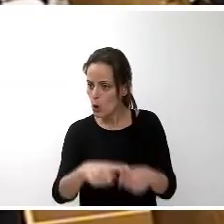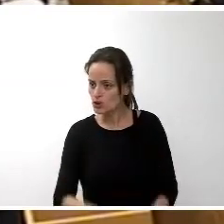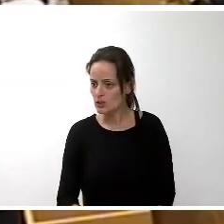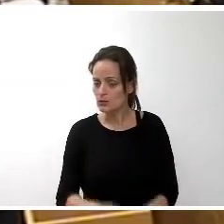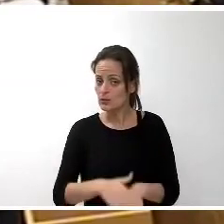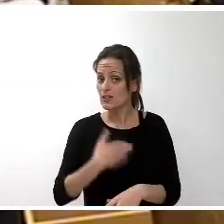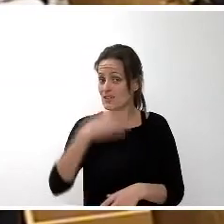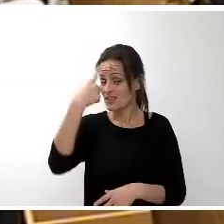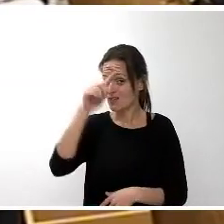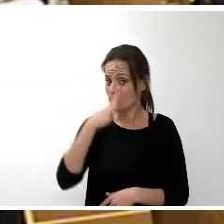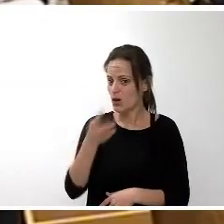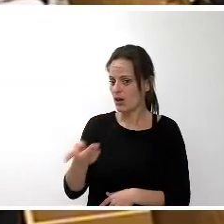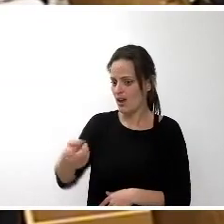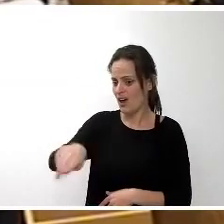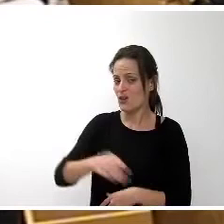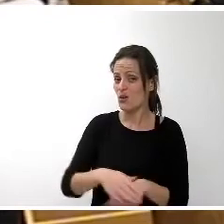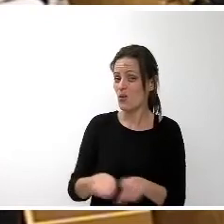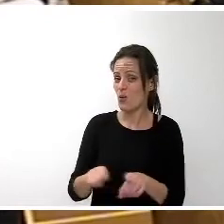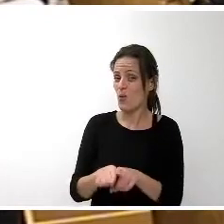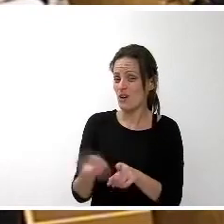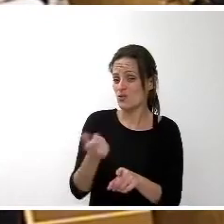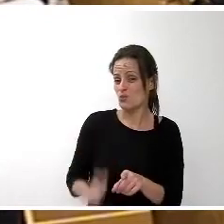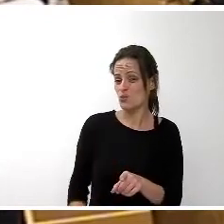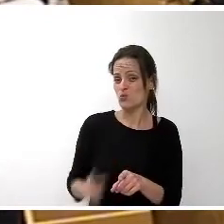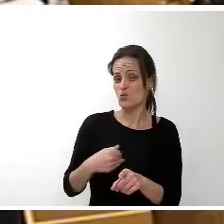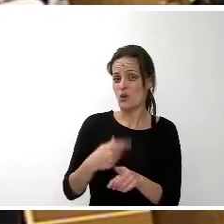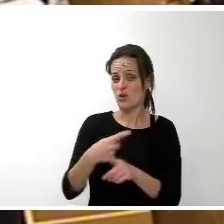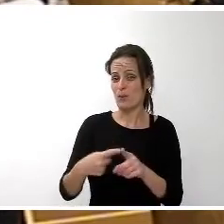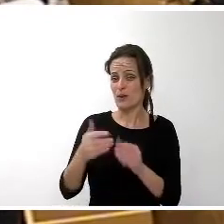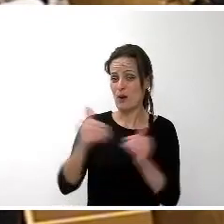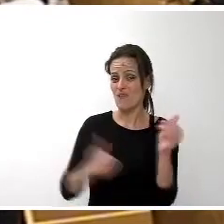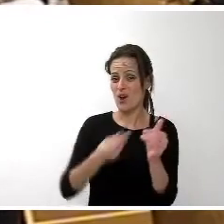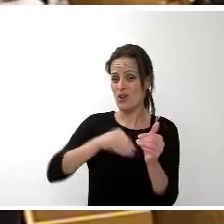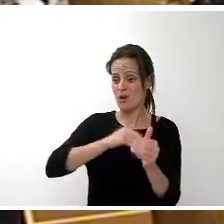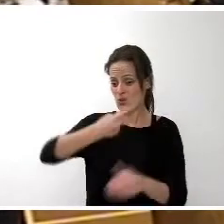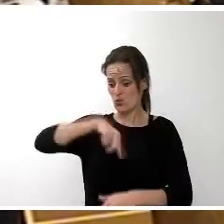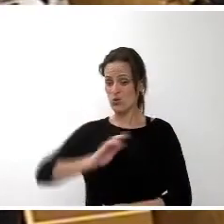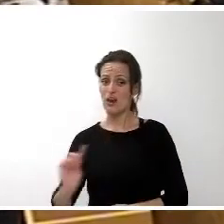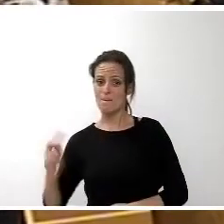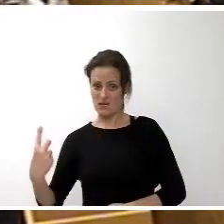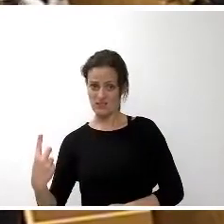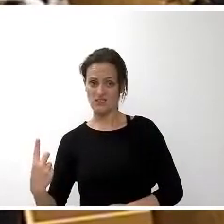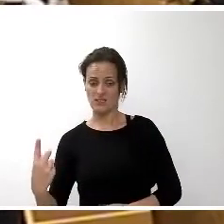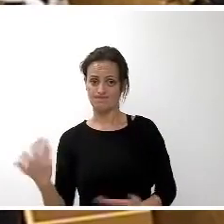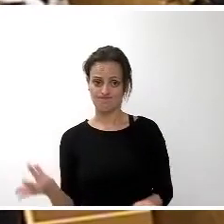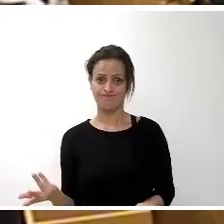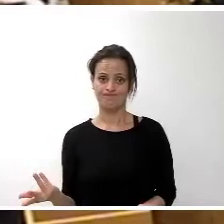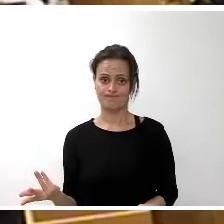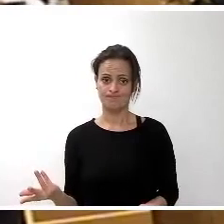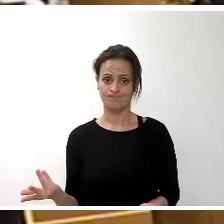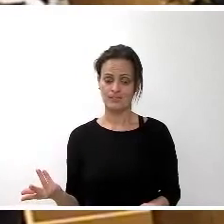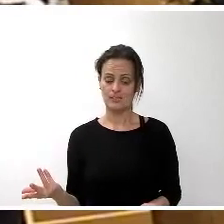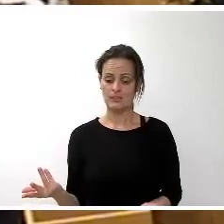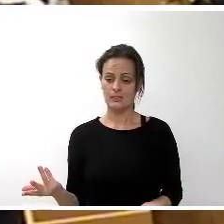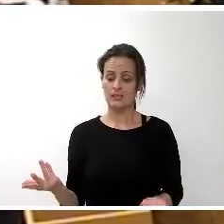padece los salarios medios más bajos de España y los niveles de desempleo que se cuentan entre los más altos se nos